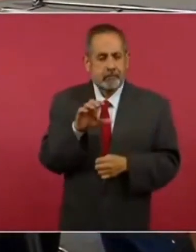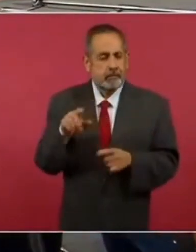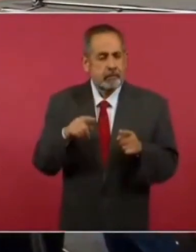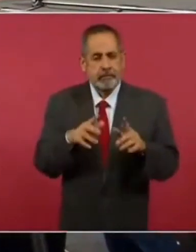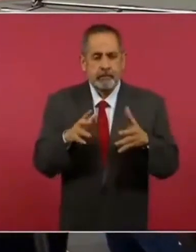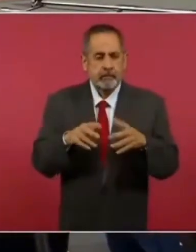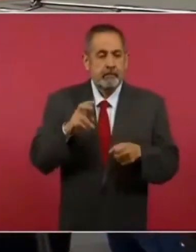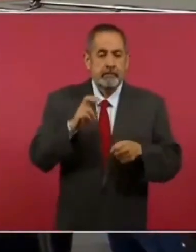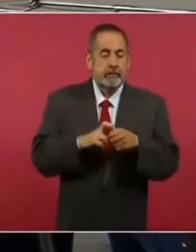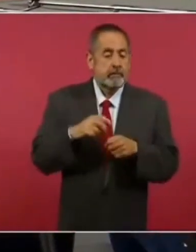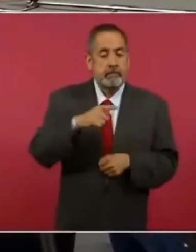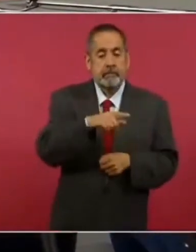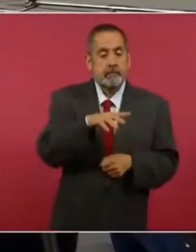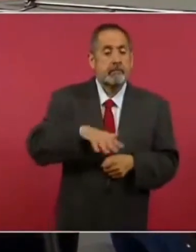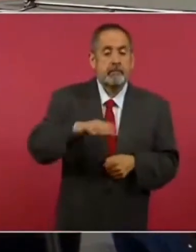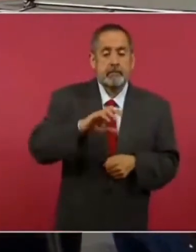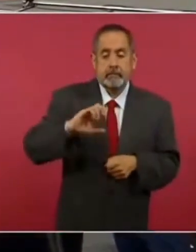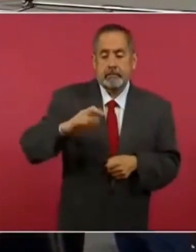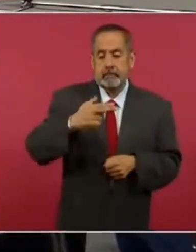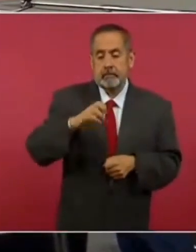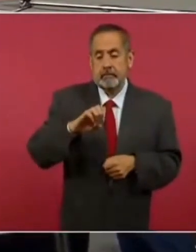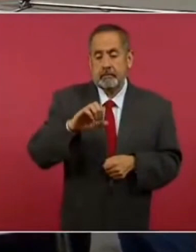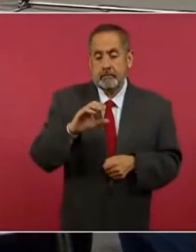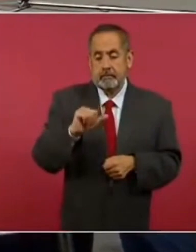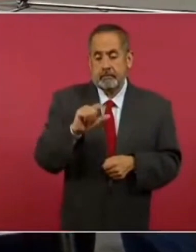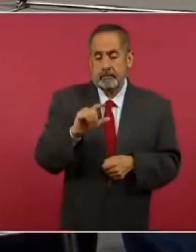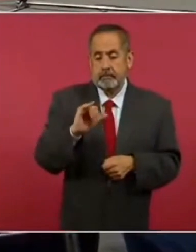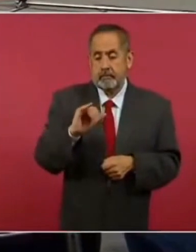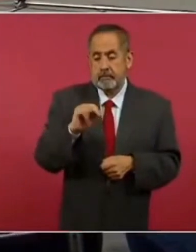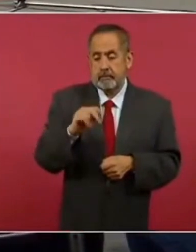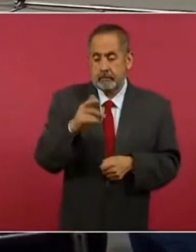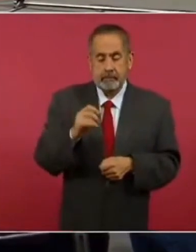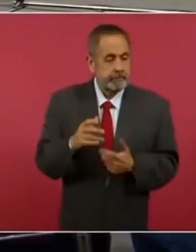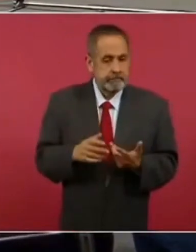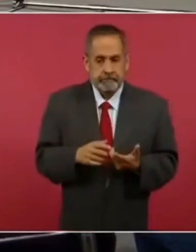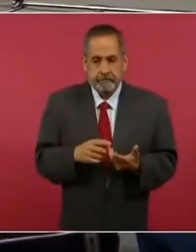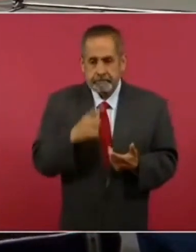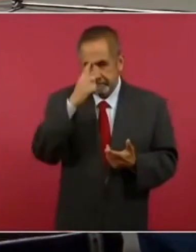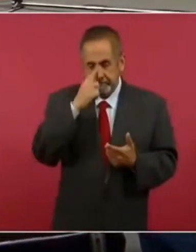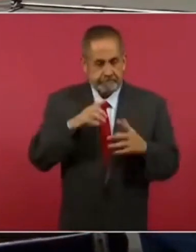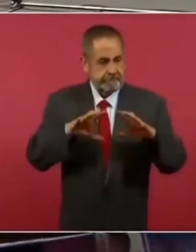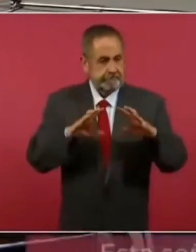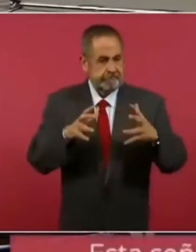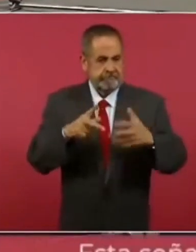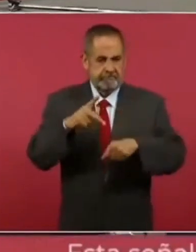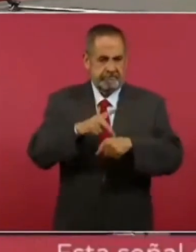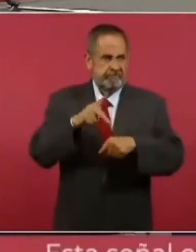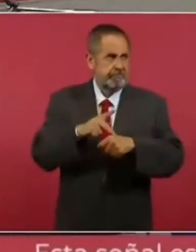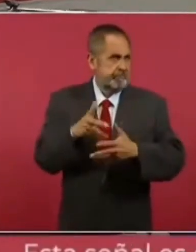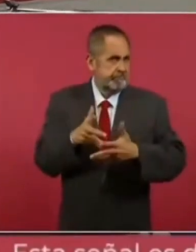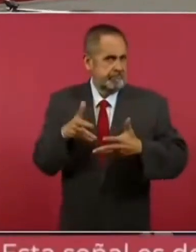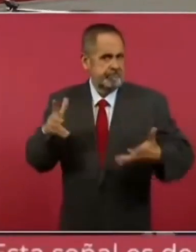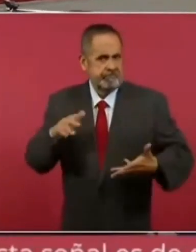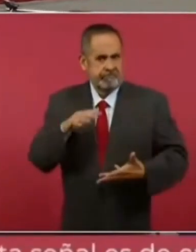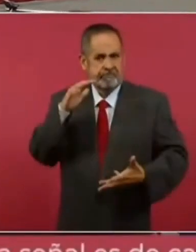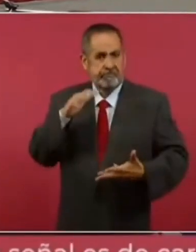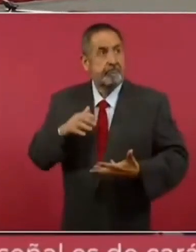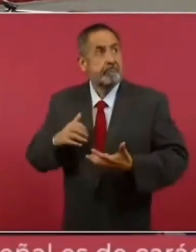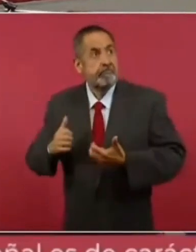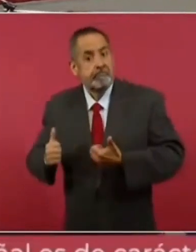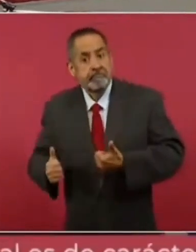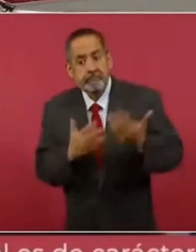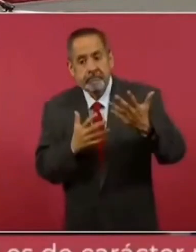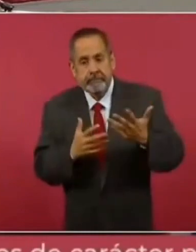arqueológica de Chacalcingo. Es una figura grande de piedra que fue